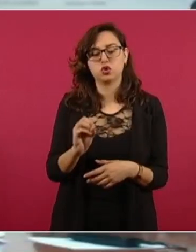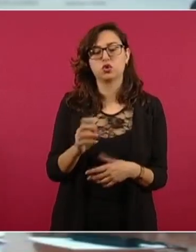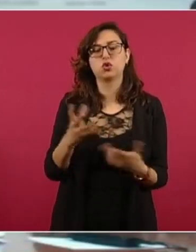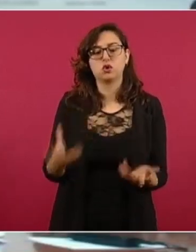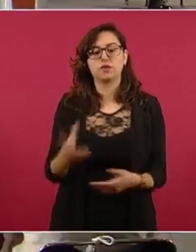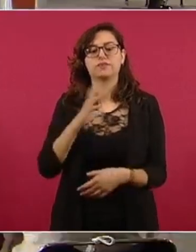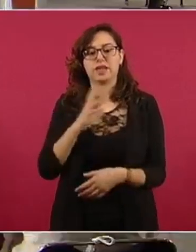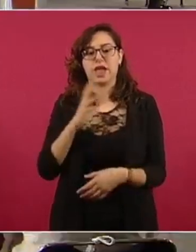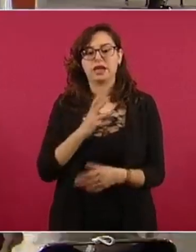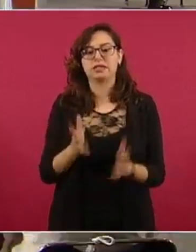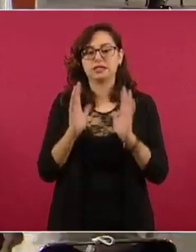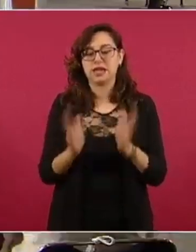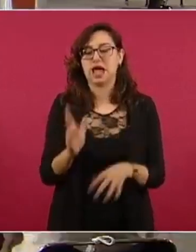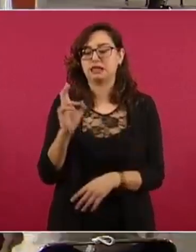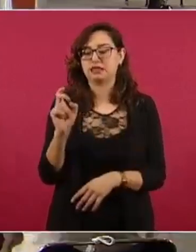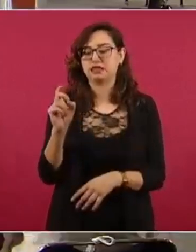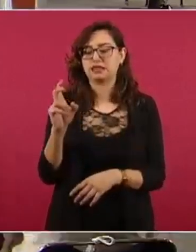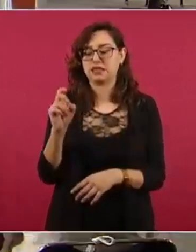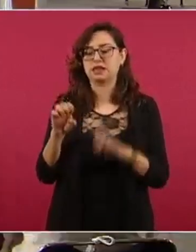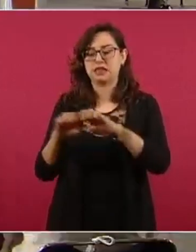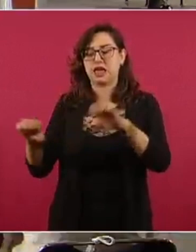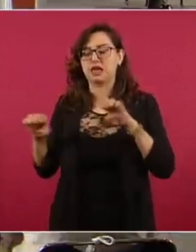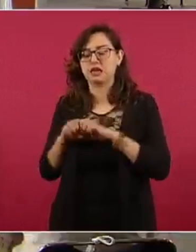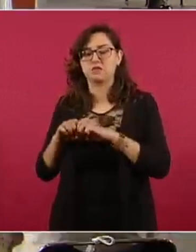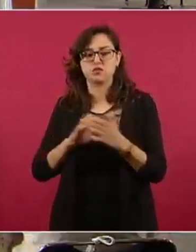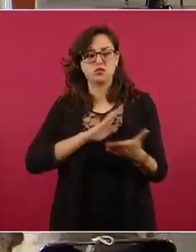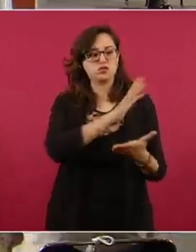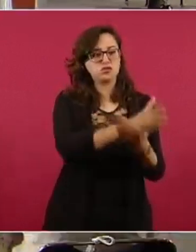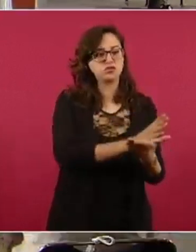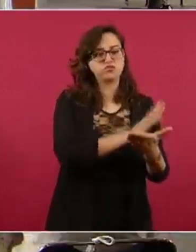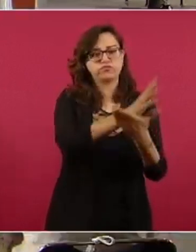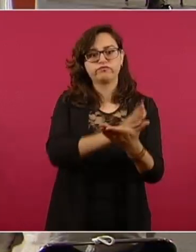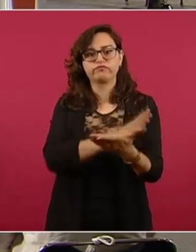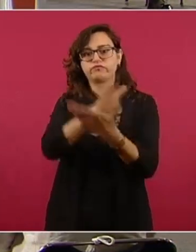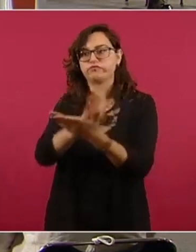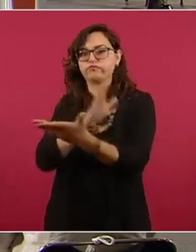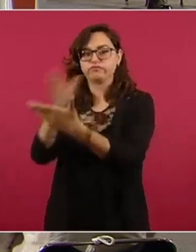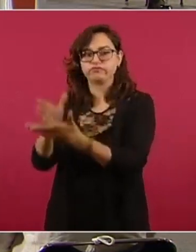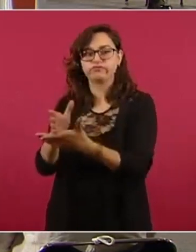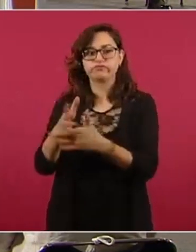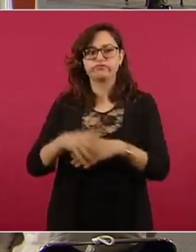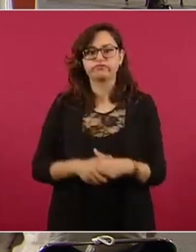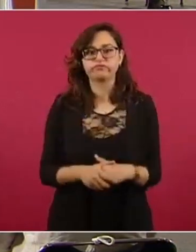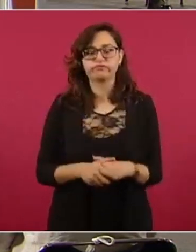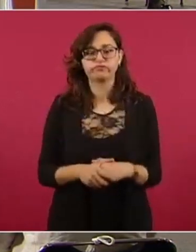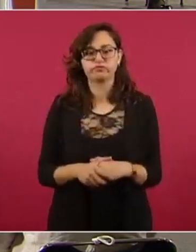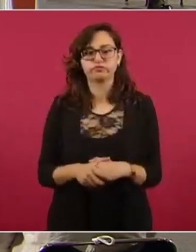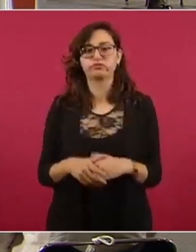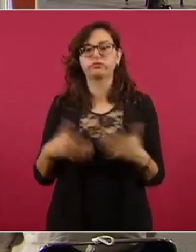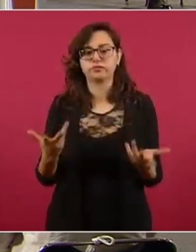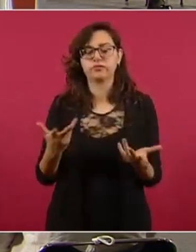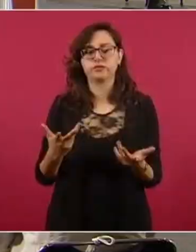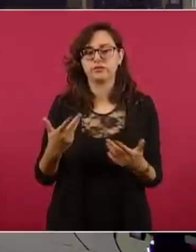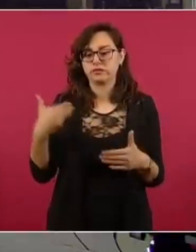unidades que llegaron desde ayer en la noche de Guerrero y se espera que a medida que vaya